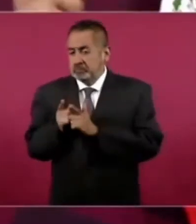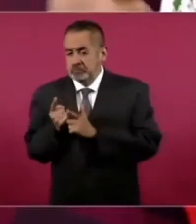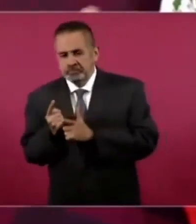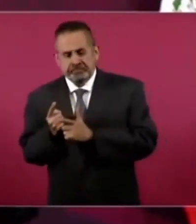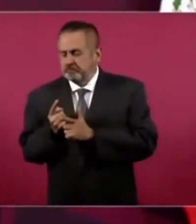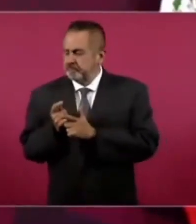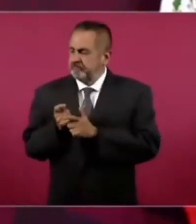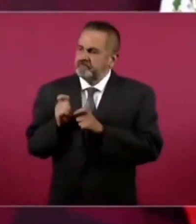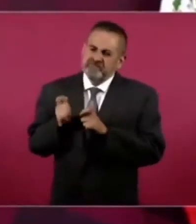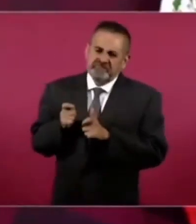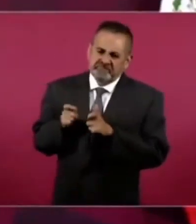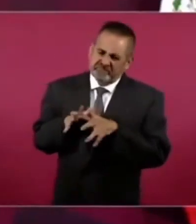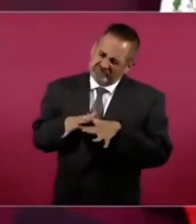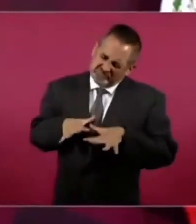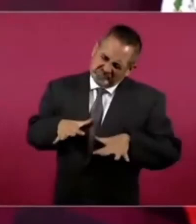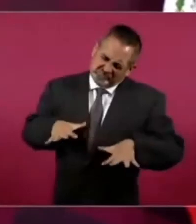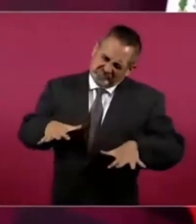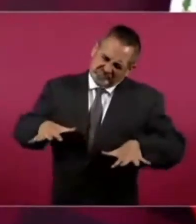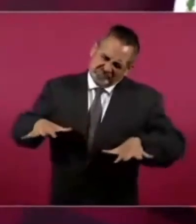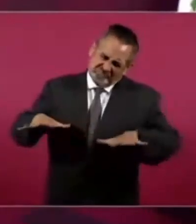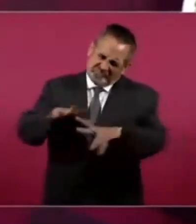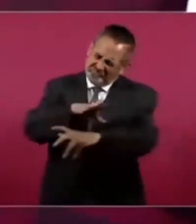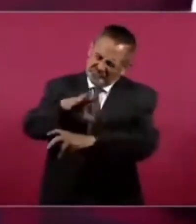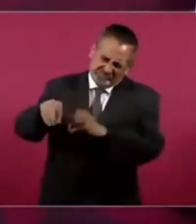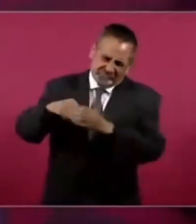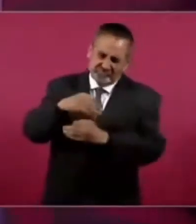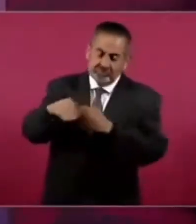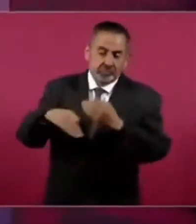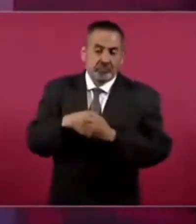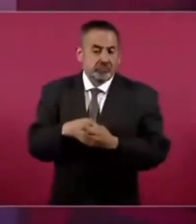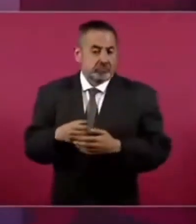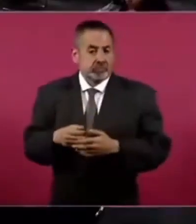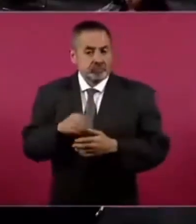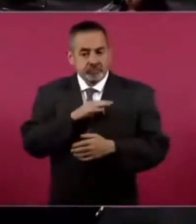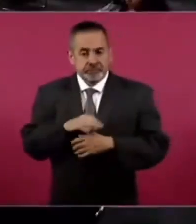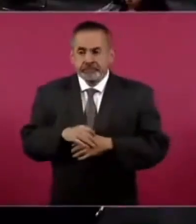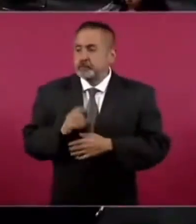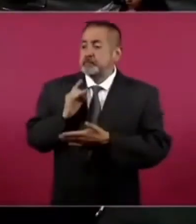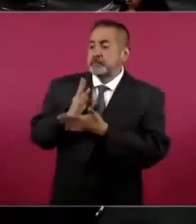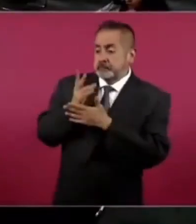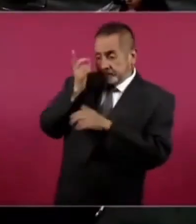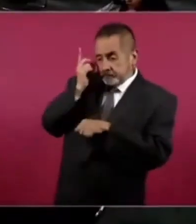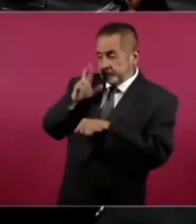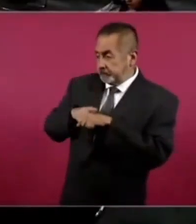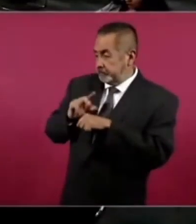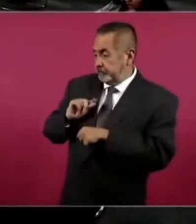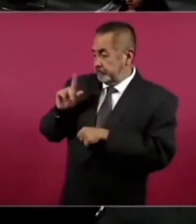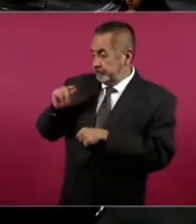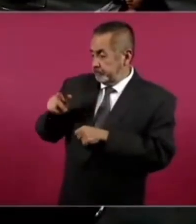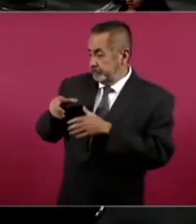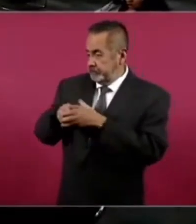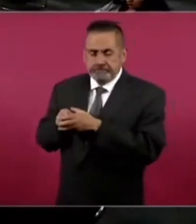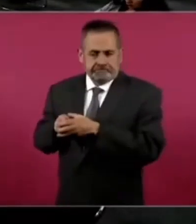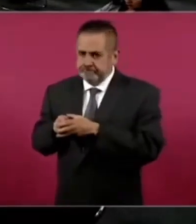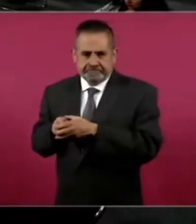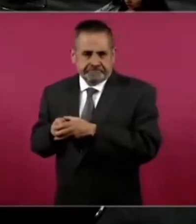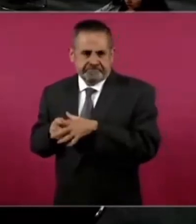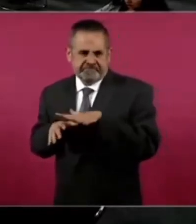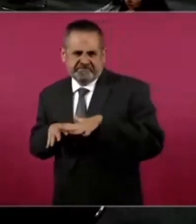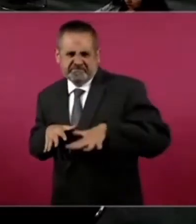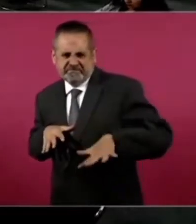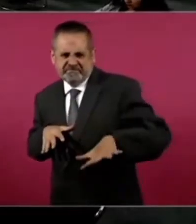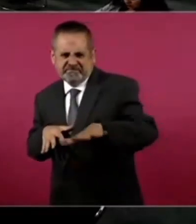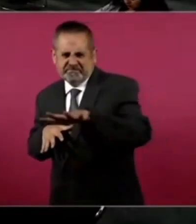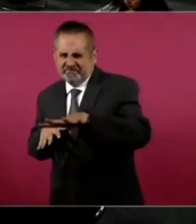O de un grupo. directivos. Funcionarios. Servidores públicos. No. Es